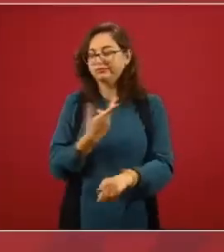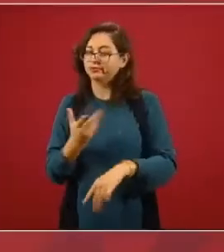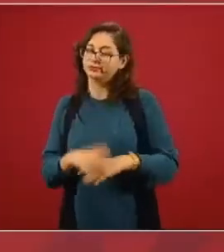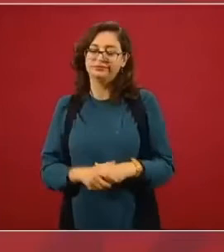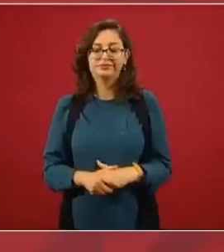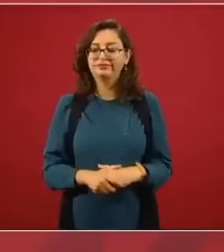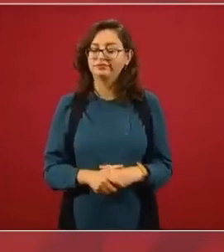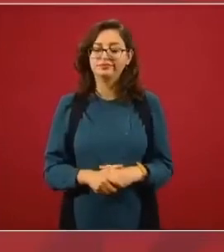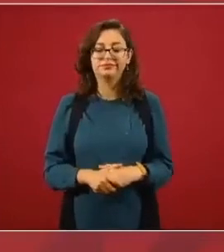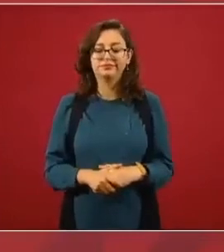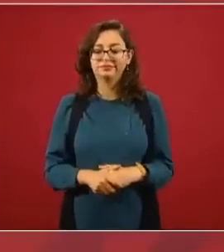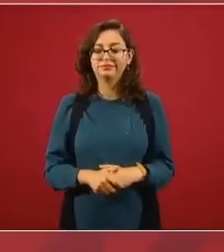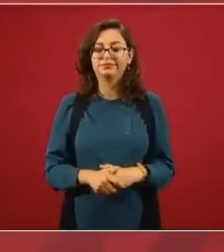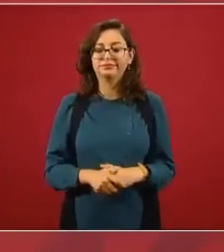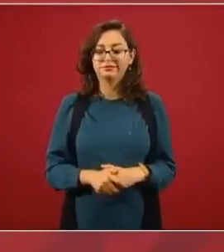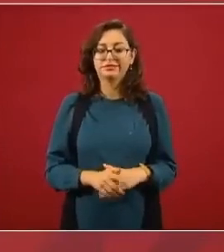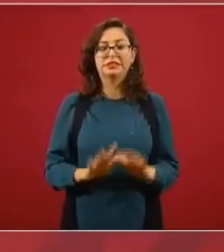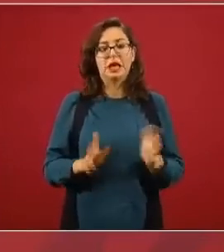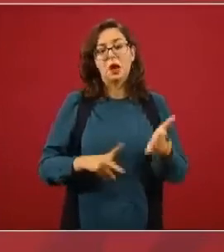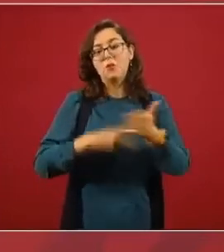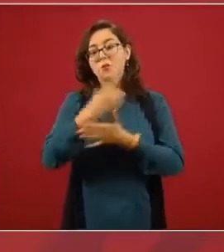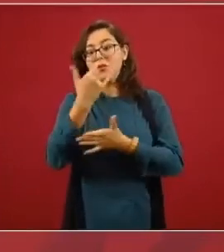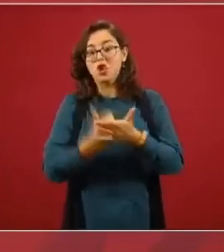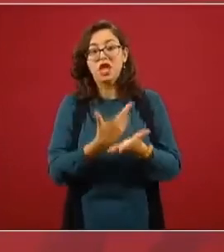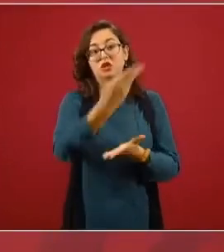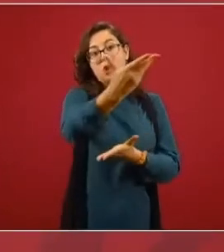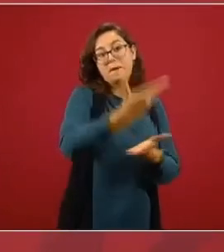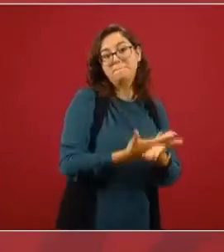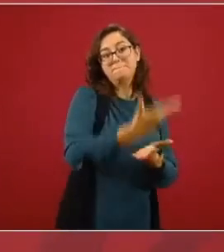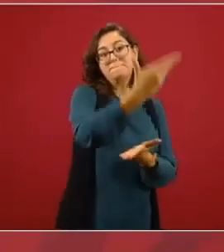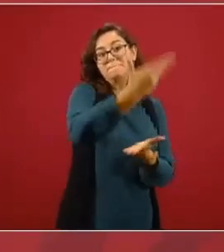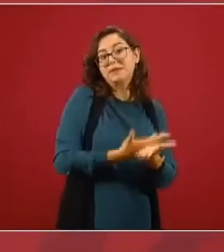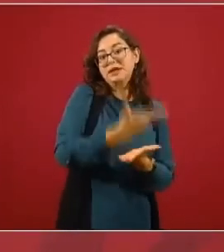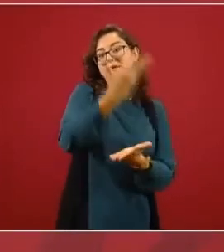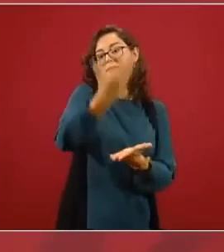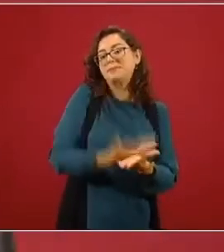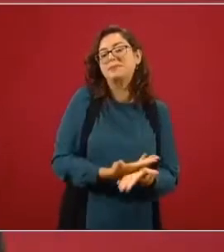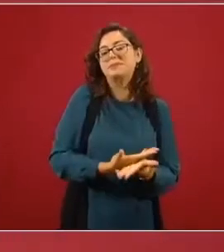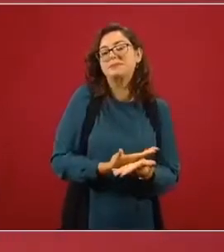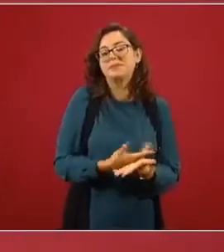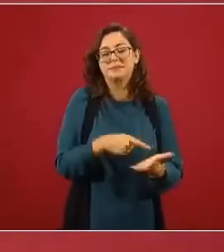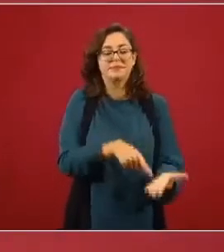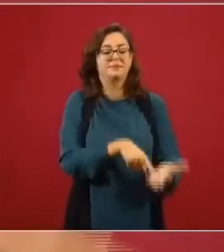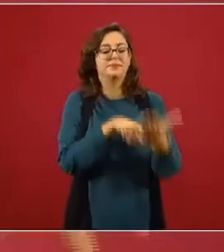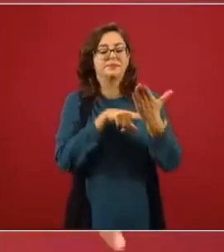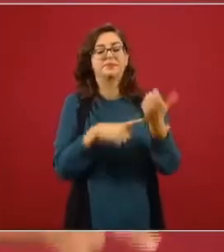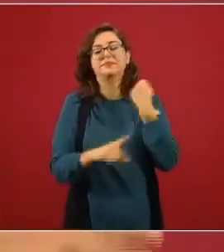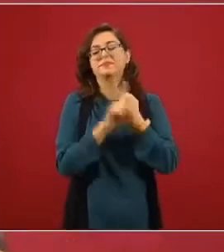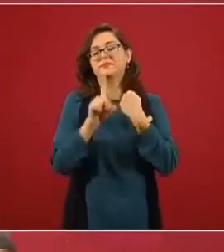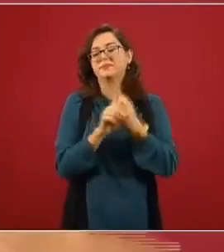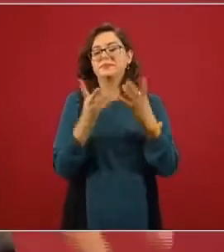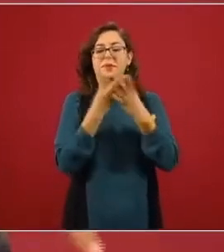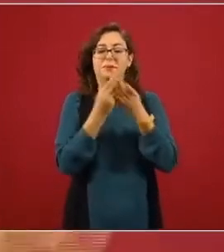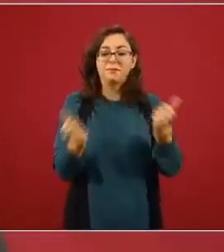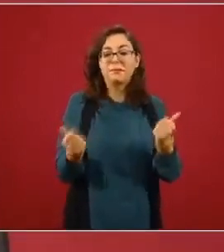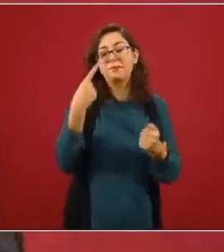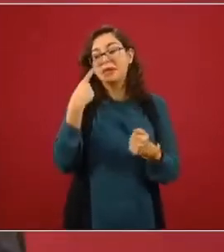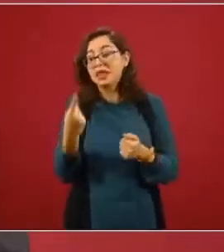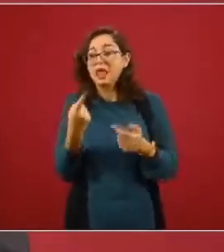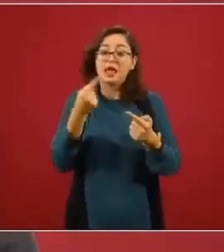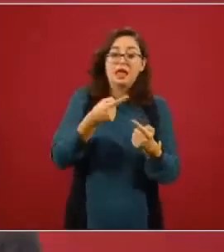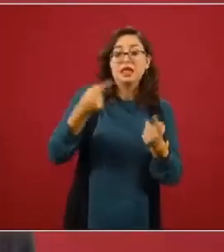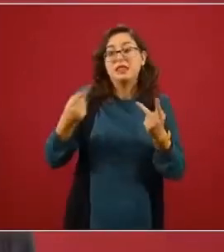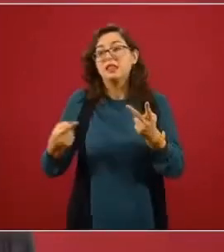Me han mandado algunos proyectos alternativos, supuestamente, en donde resuelven el problema. No,